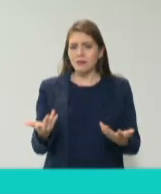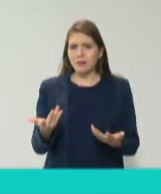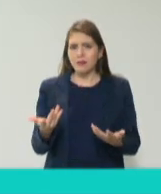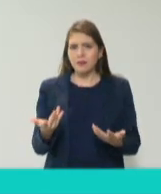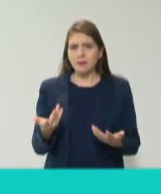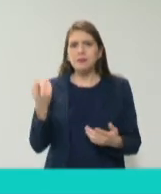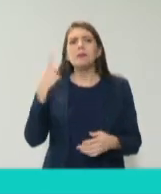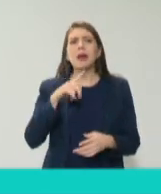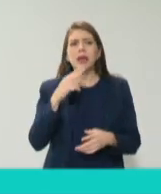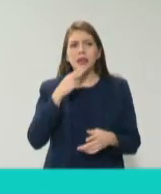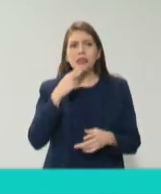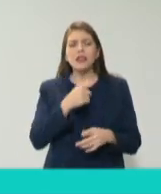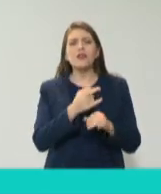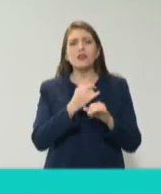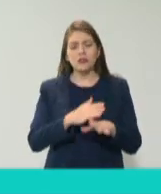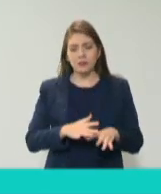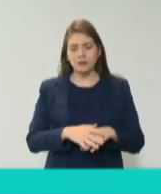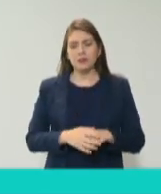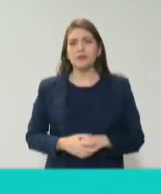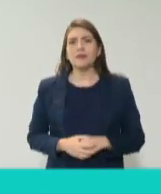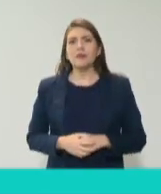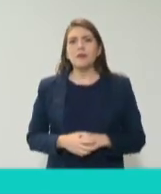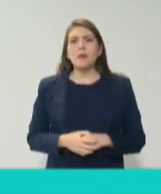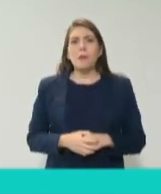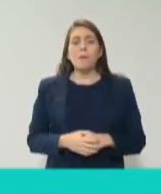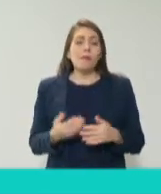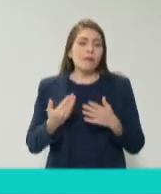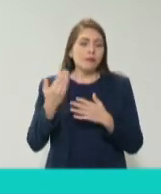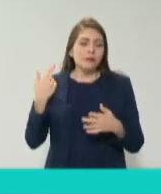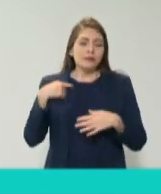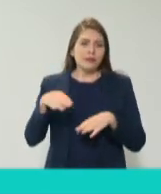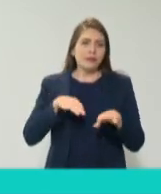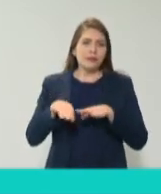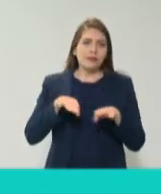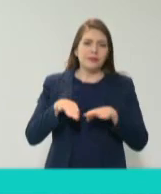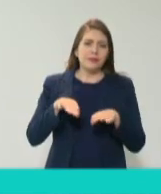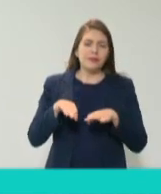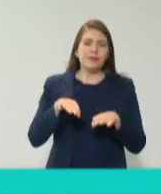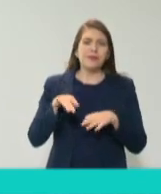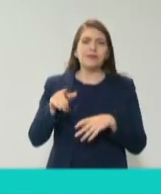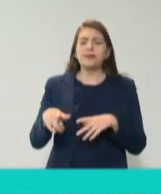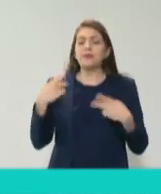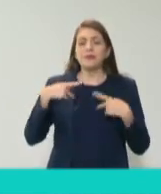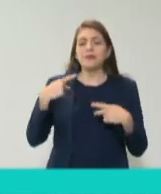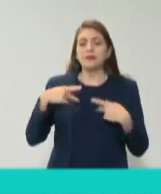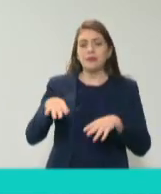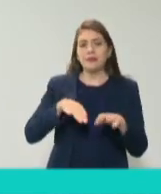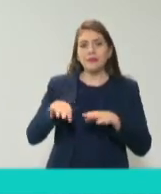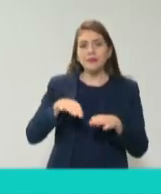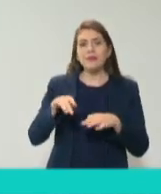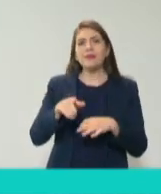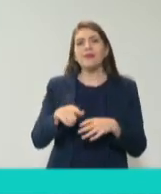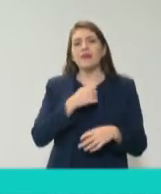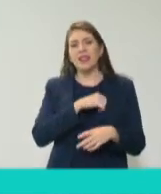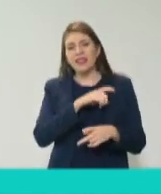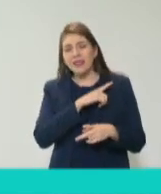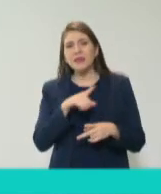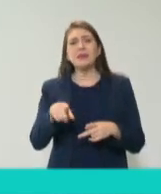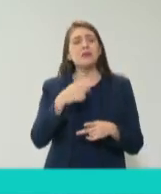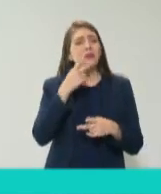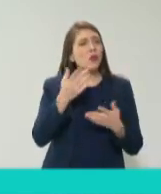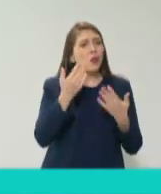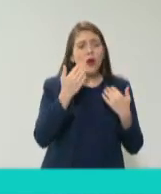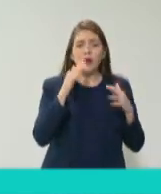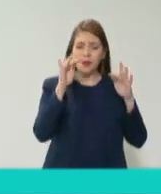hace poquito estaba platicando con unas personas que están trabajando en el sector salud y que decían es que no tenemos ninguna base de datos nada está